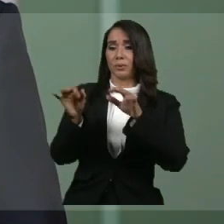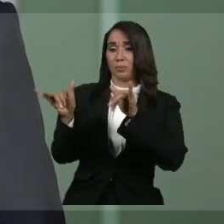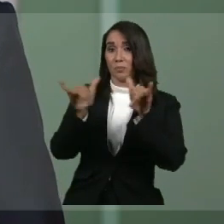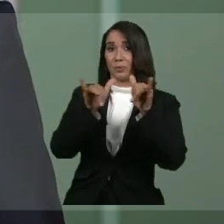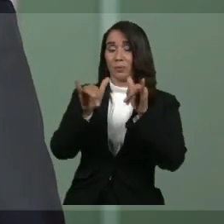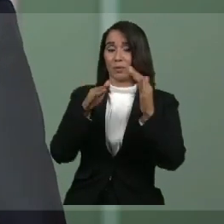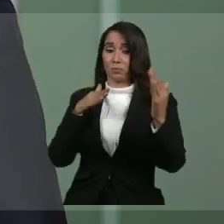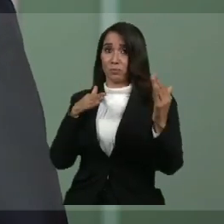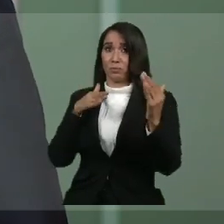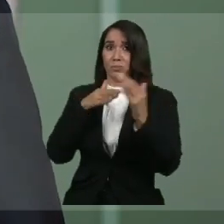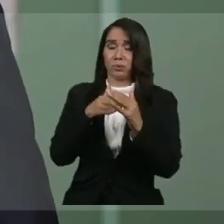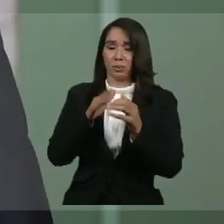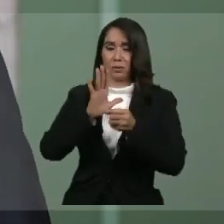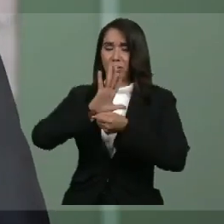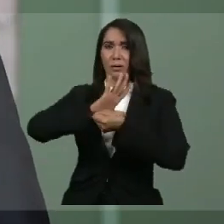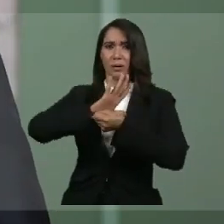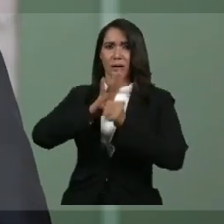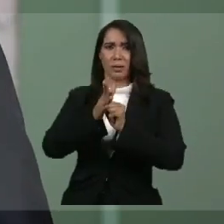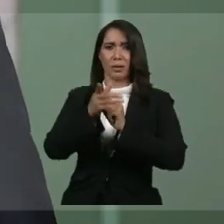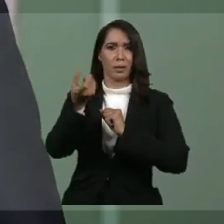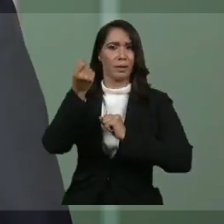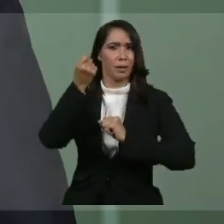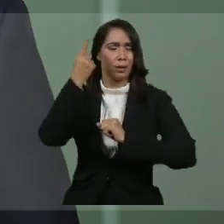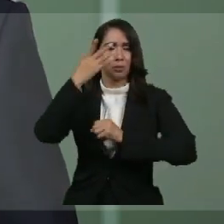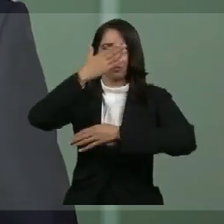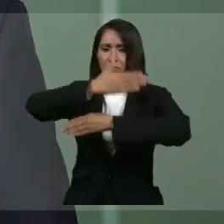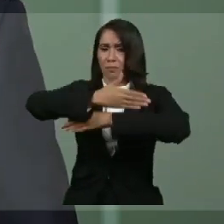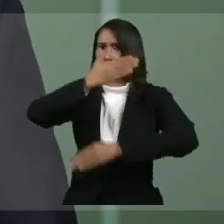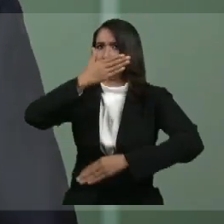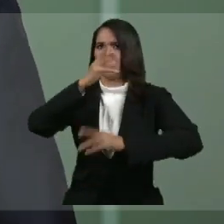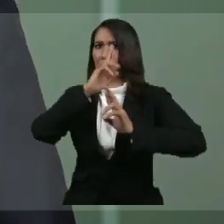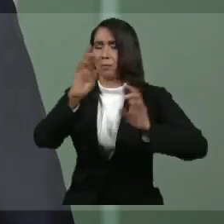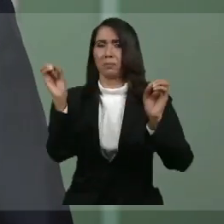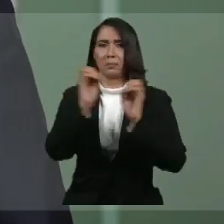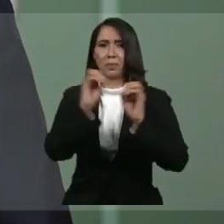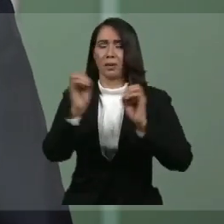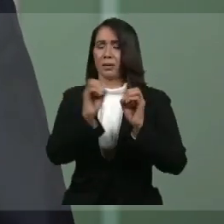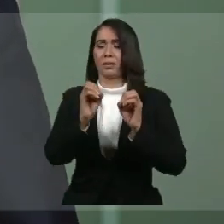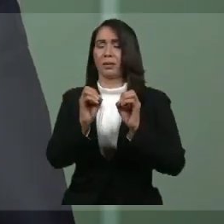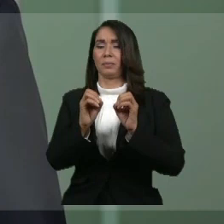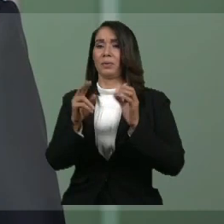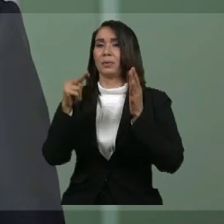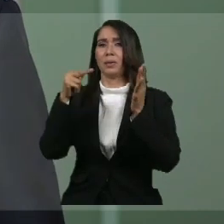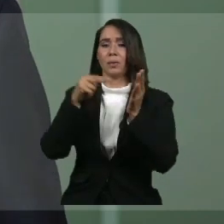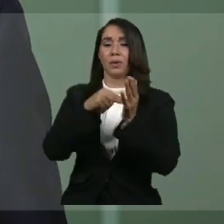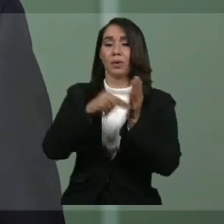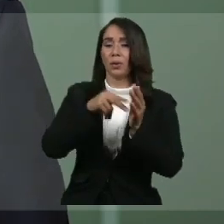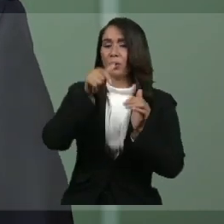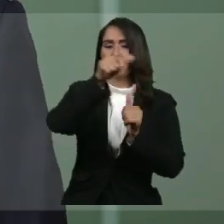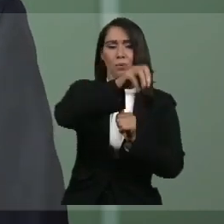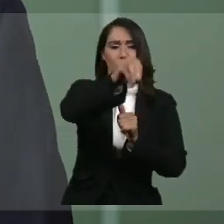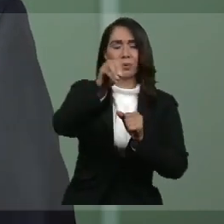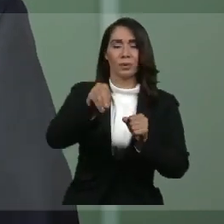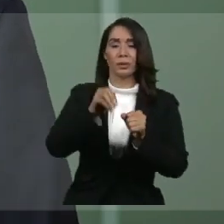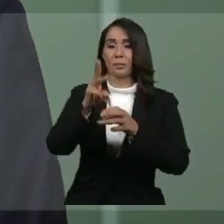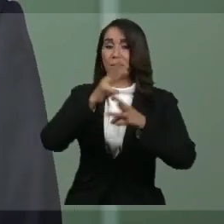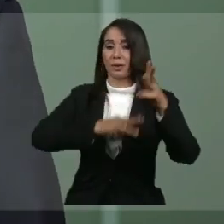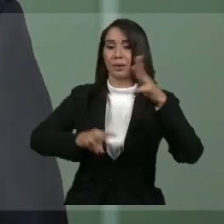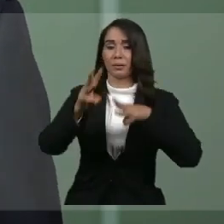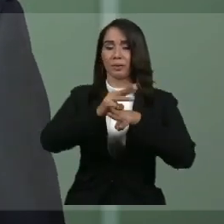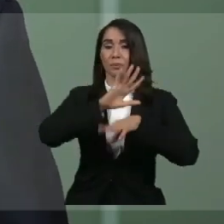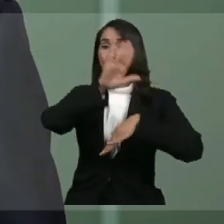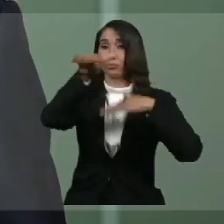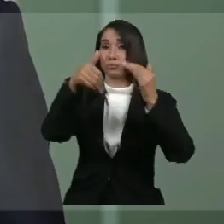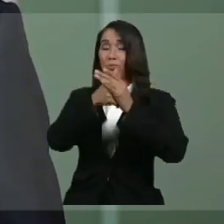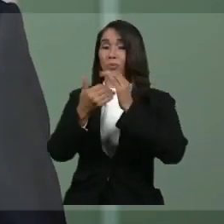Este virus no entiende de fronteras y mientras haya un núcleo activo en alguna parte del mundo, todos